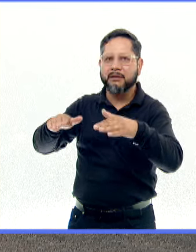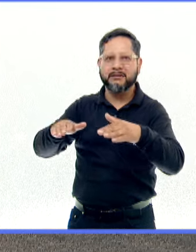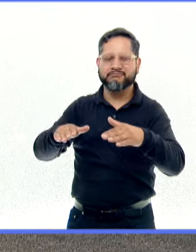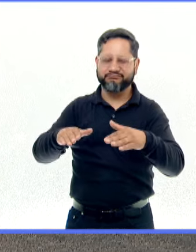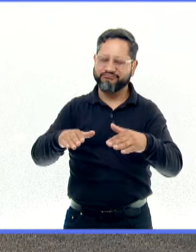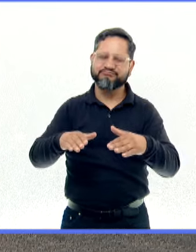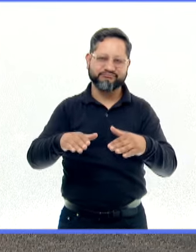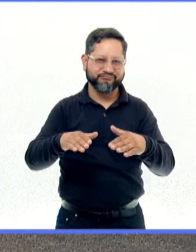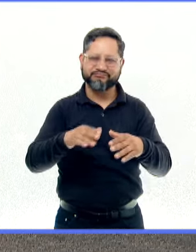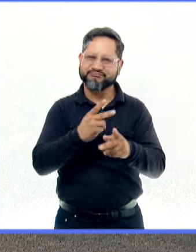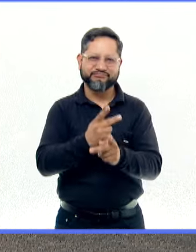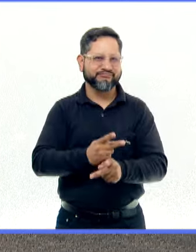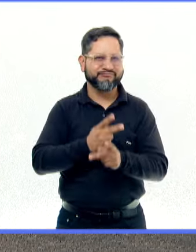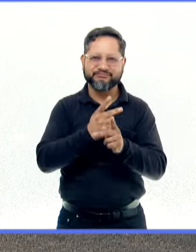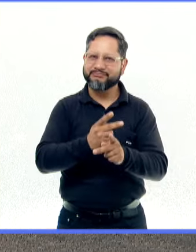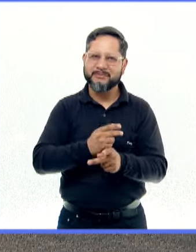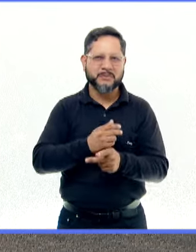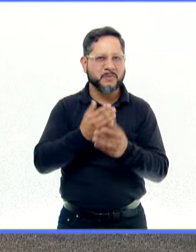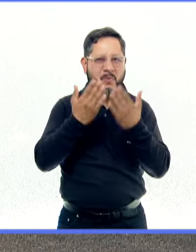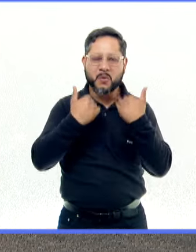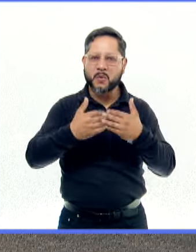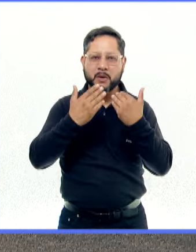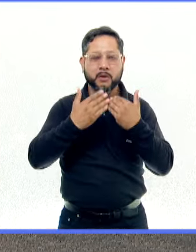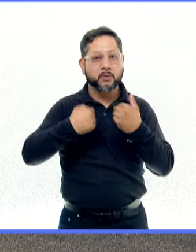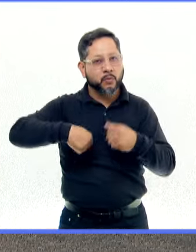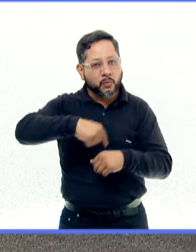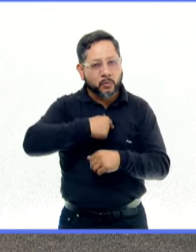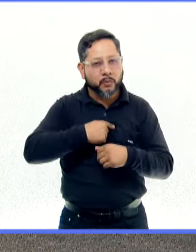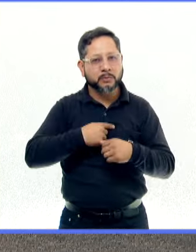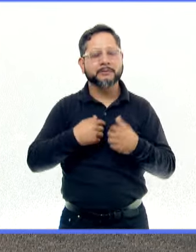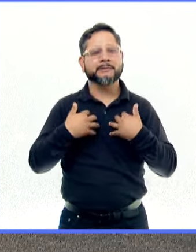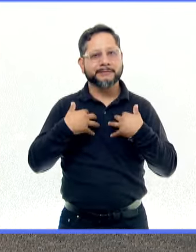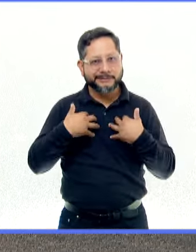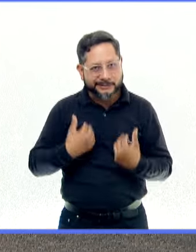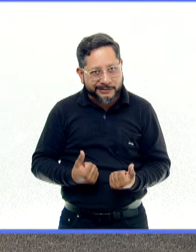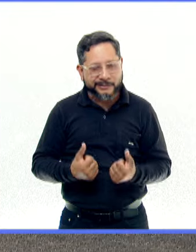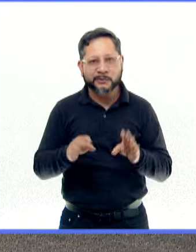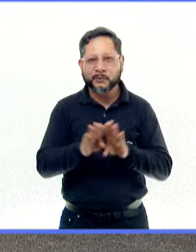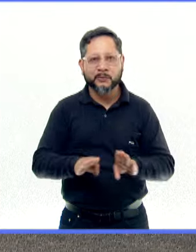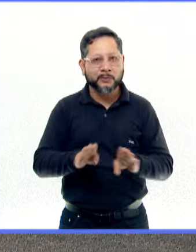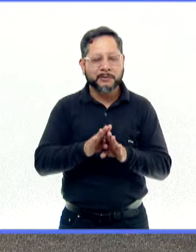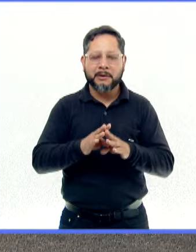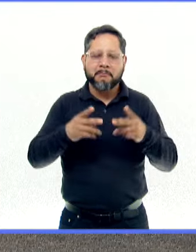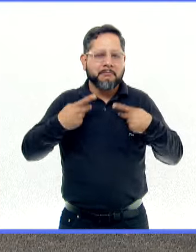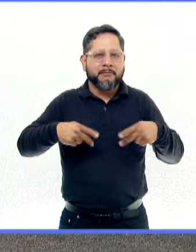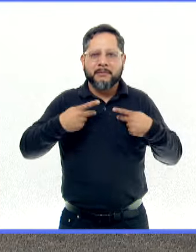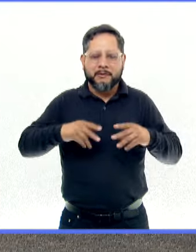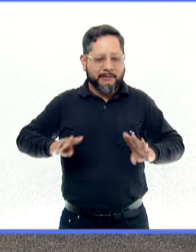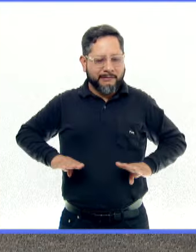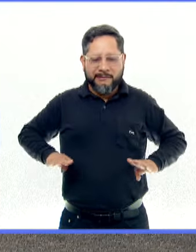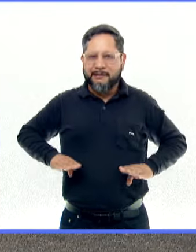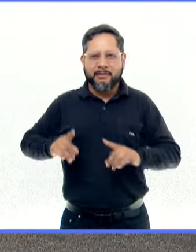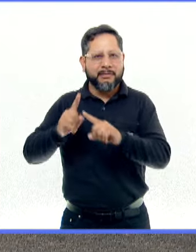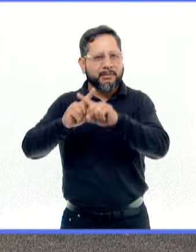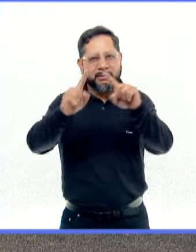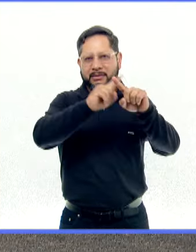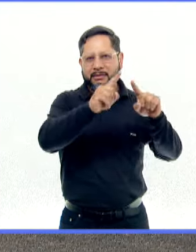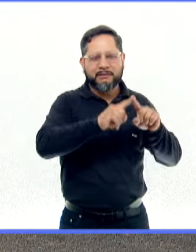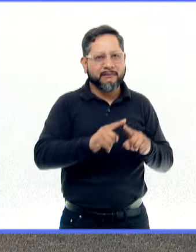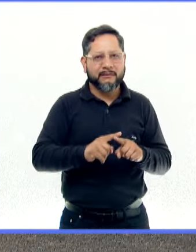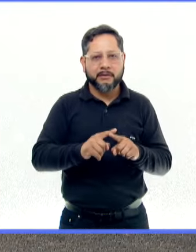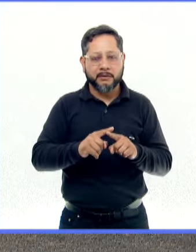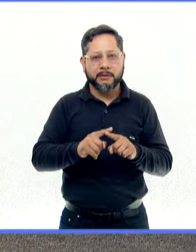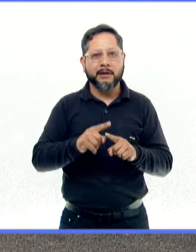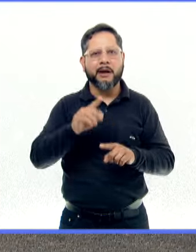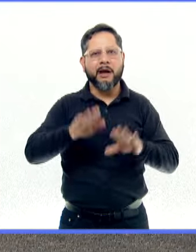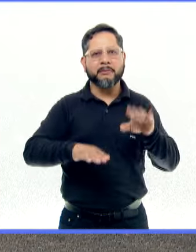una responsabilidad como sociedad de entender que habemos personas con diferentes manifestaciones. Me parece que cada vez